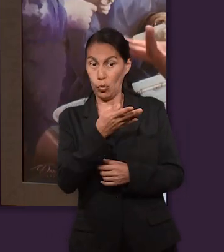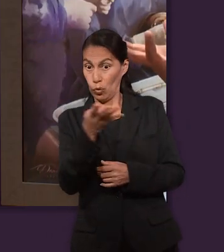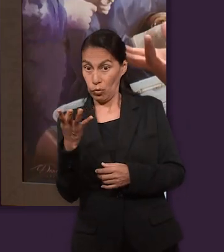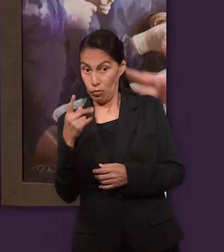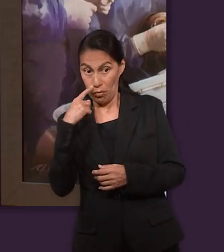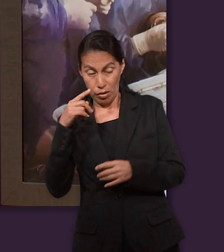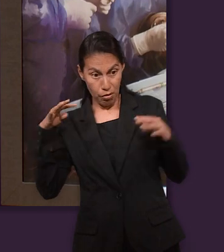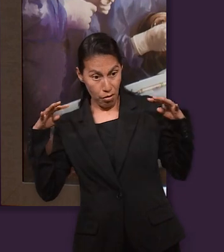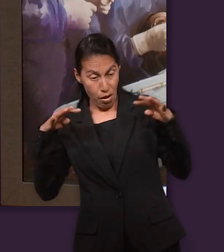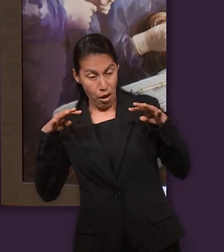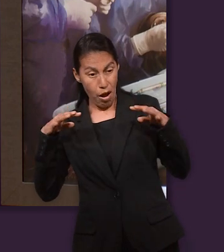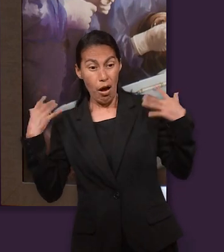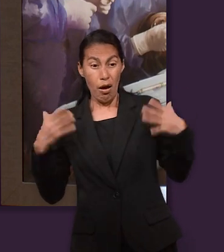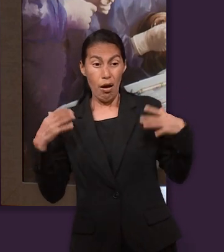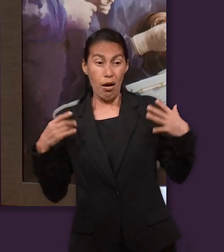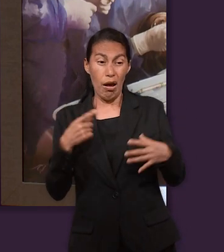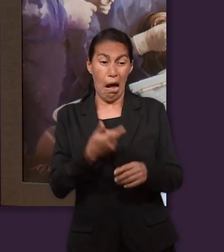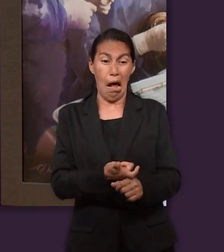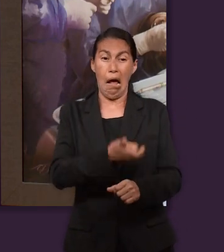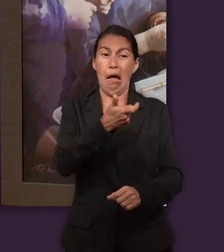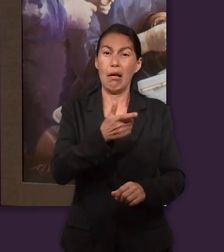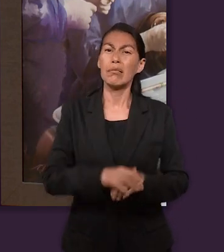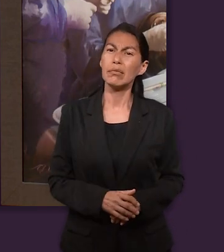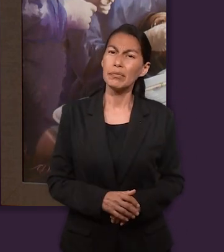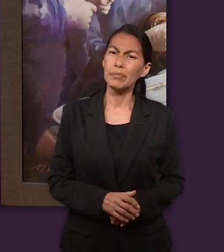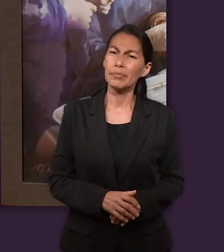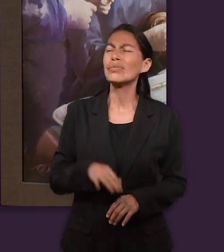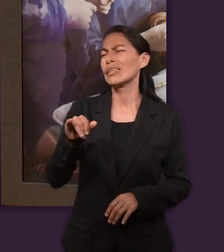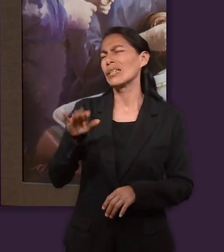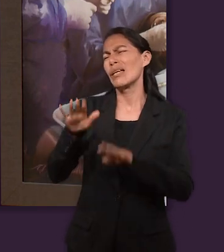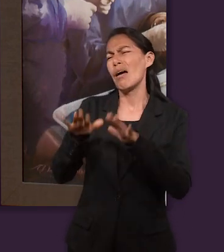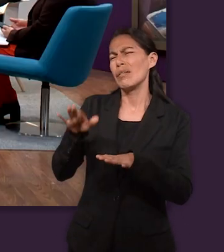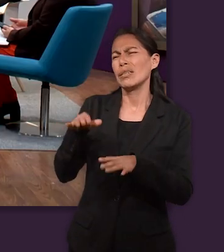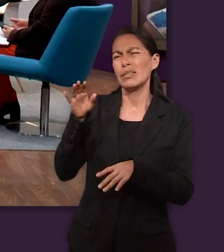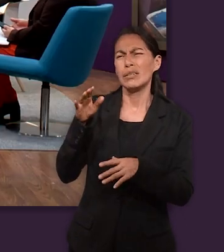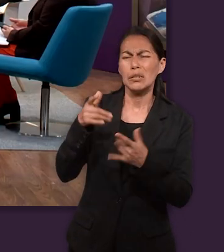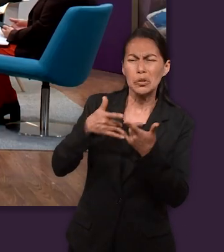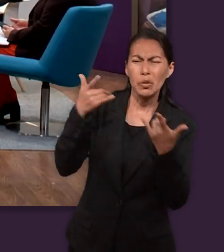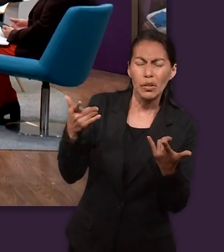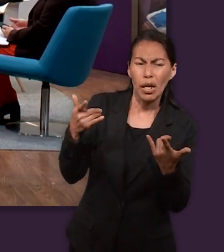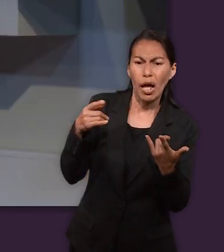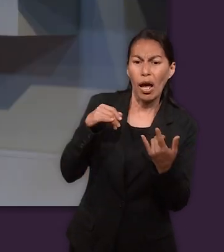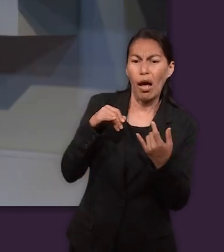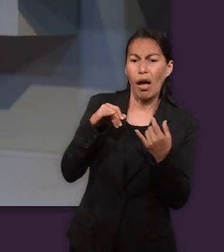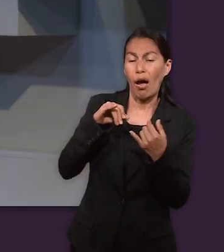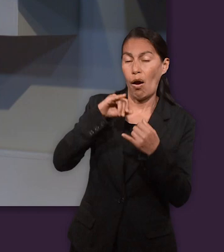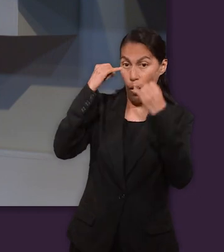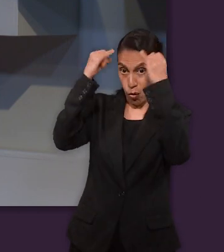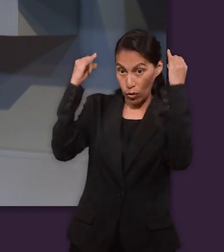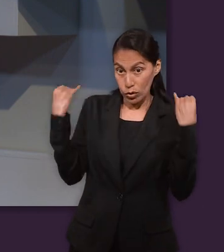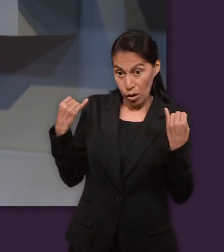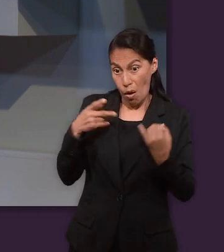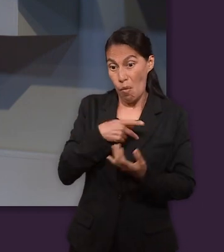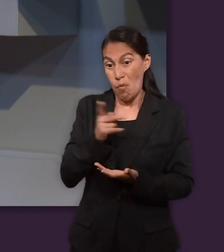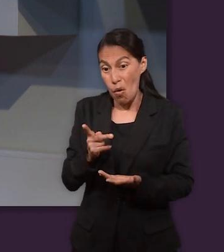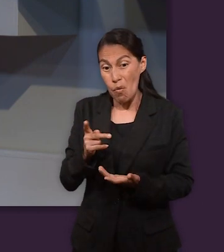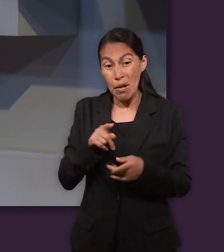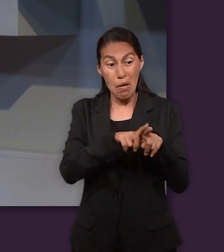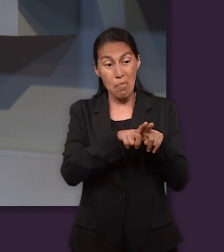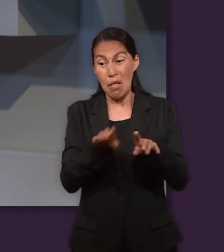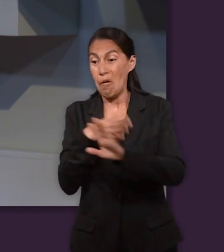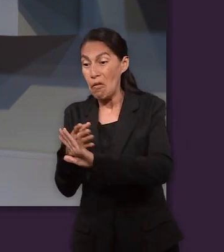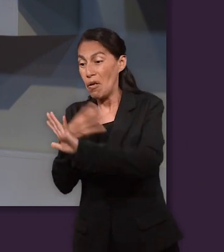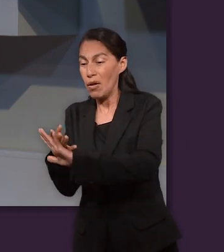muy notorio y era muy, hasta cierto punto, muy justificable. Sí, cierto. Sí, porque muchas veces escuchamos la historia así como que, ay,